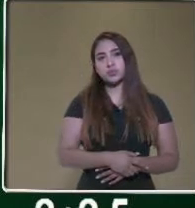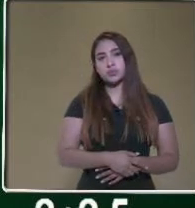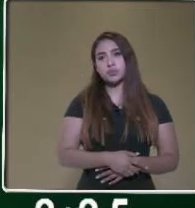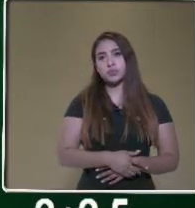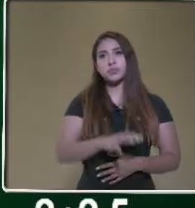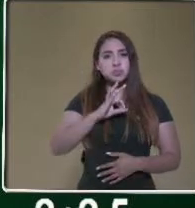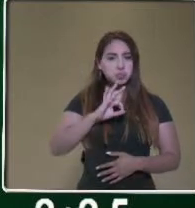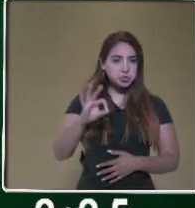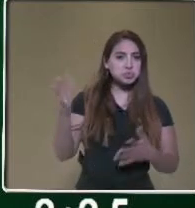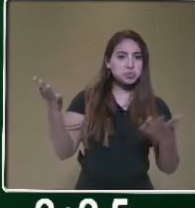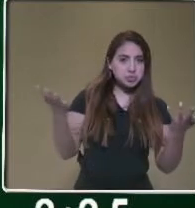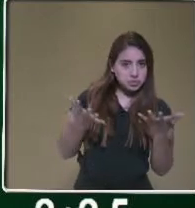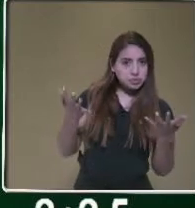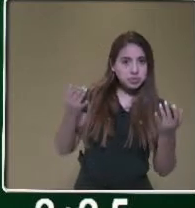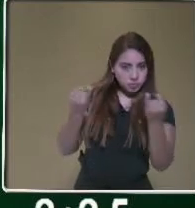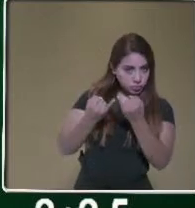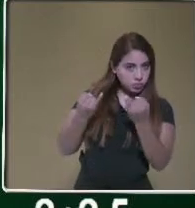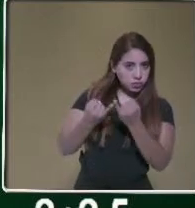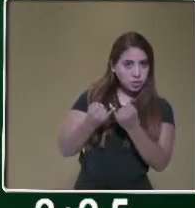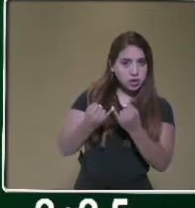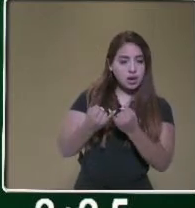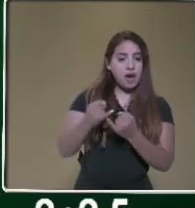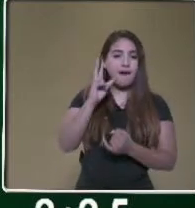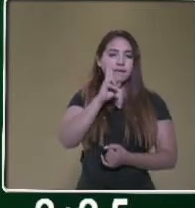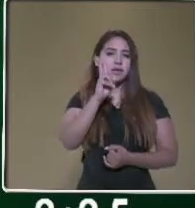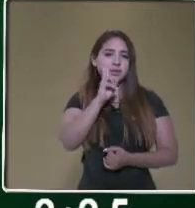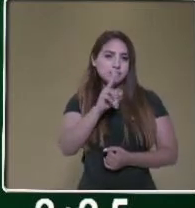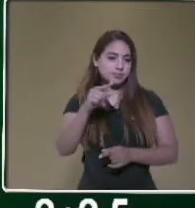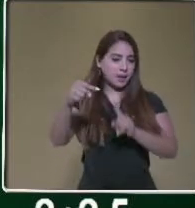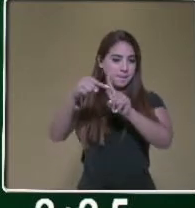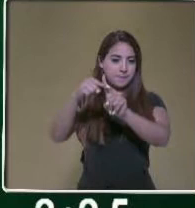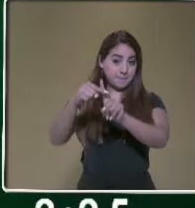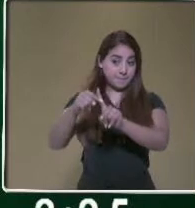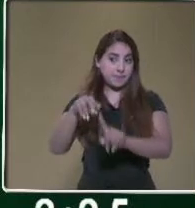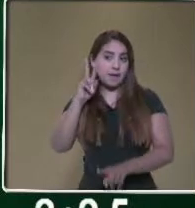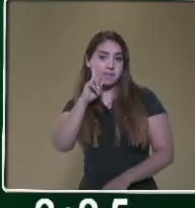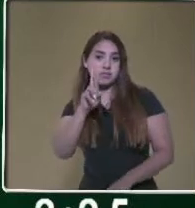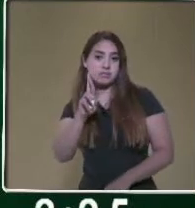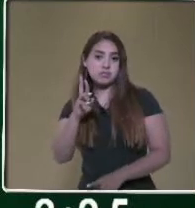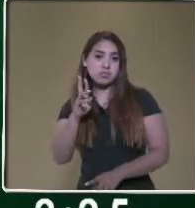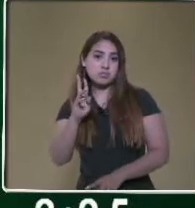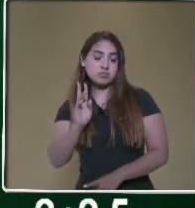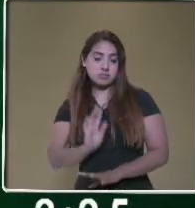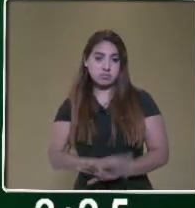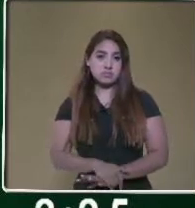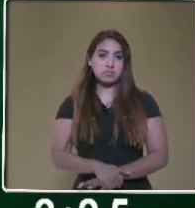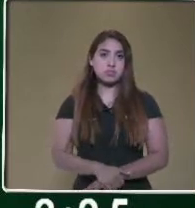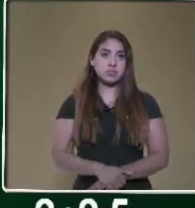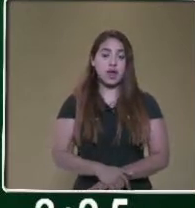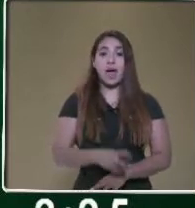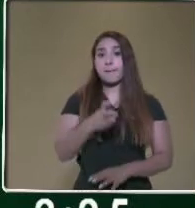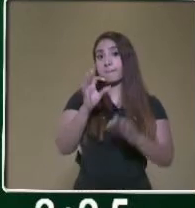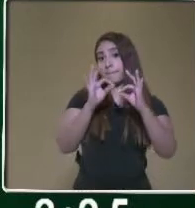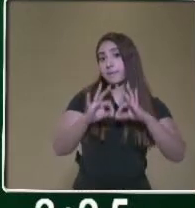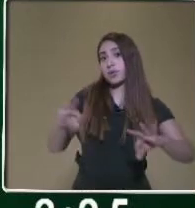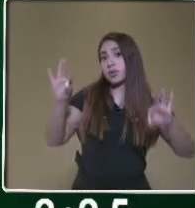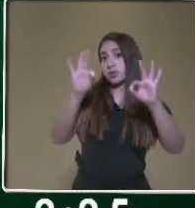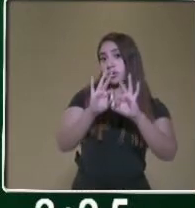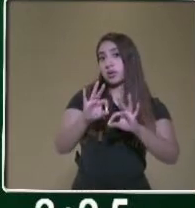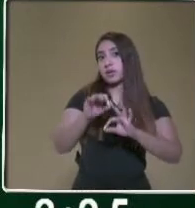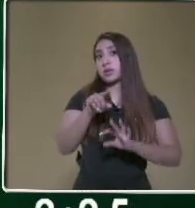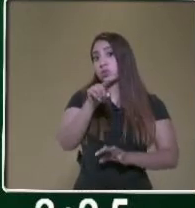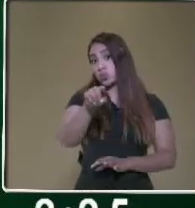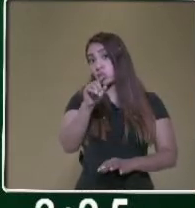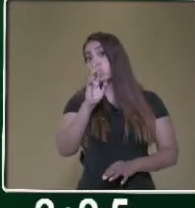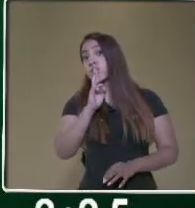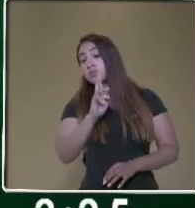la suma igual de la misma manera y nos tiene que dar exactamente el mismo resultado. Importante que cuando tú respondas un